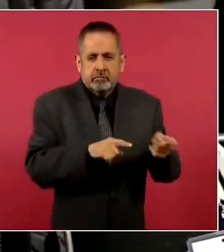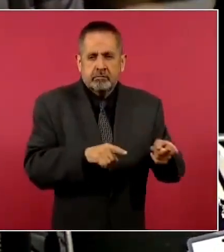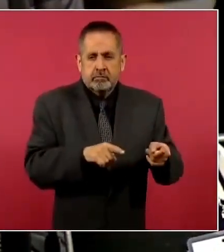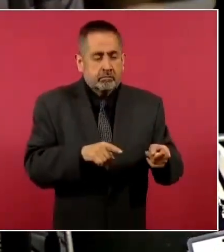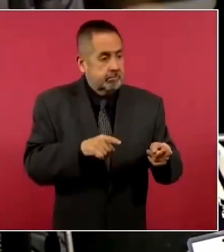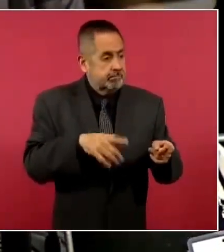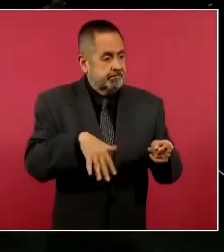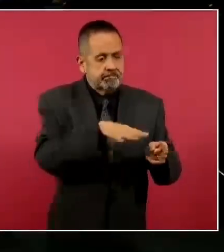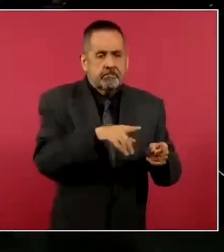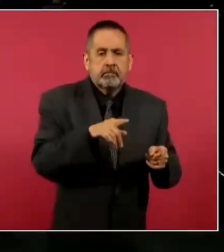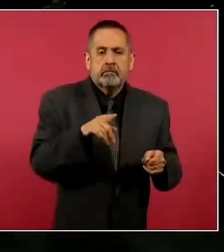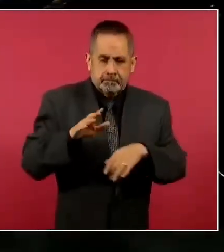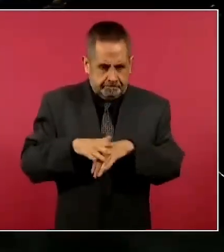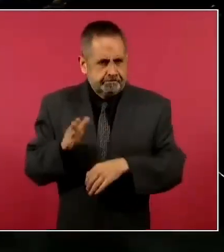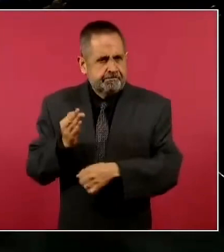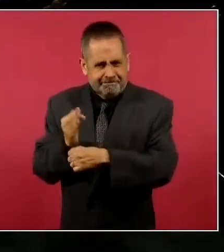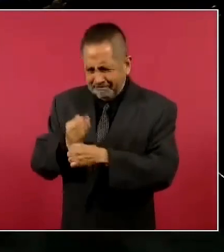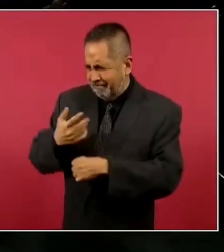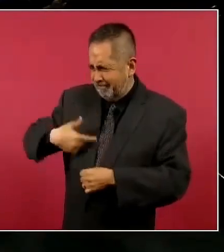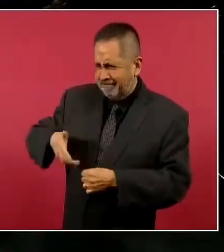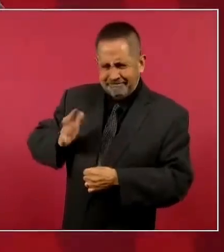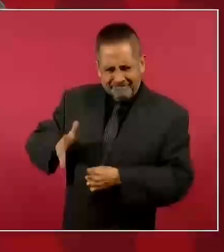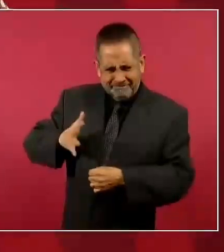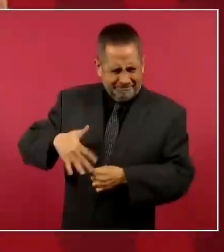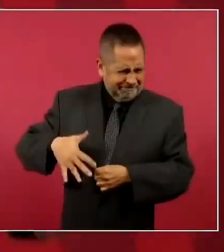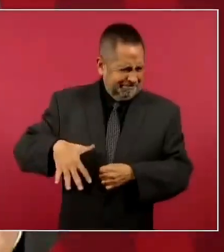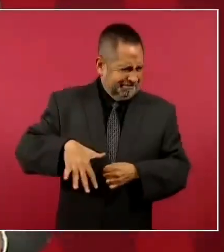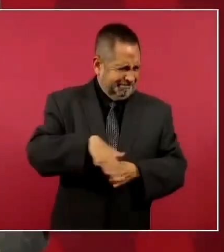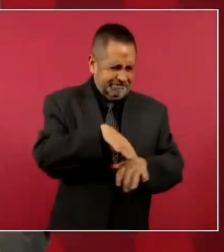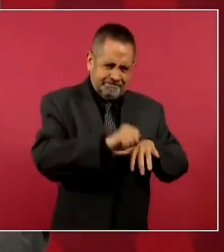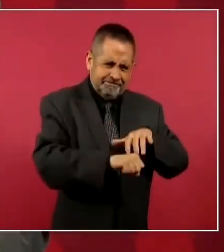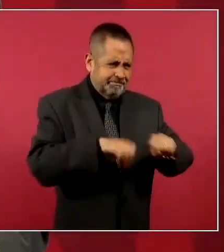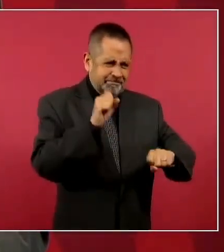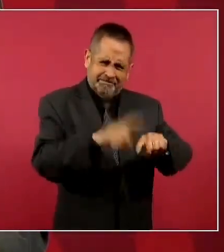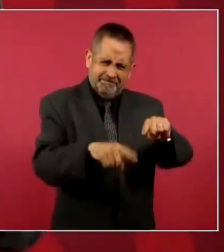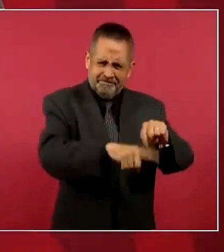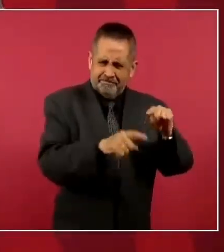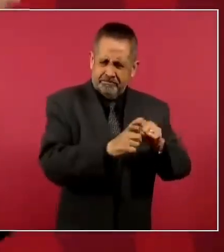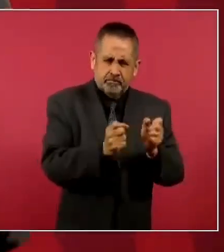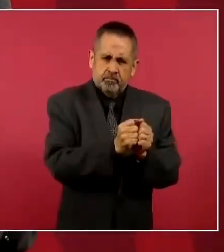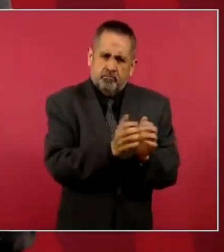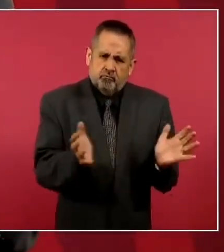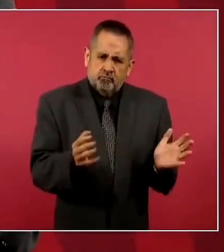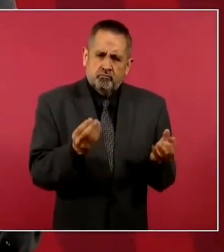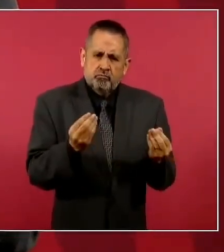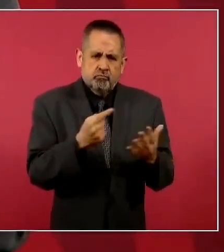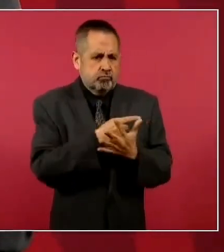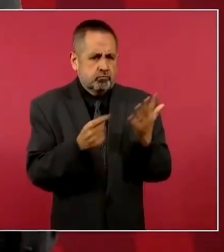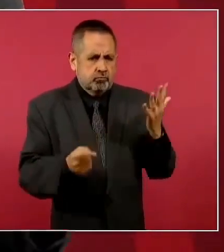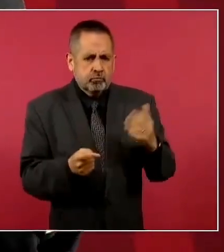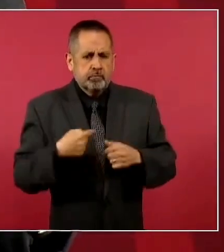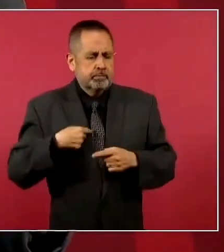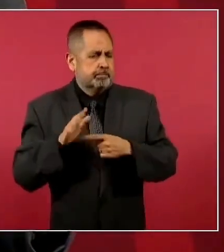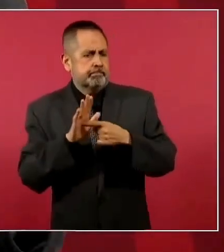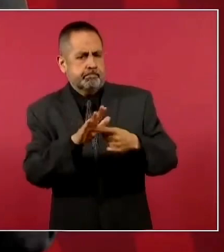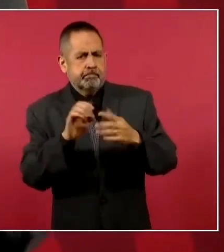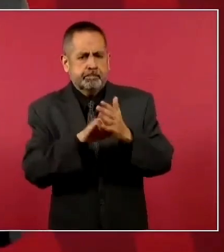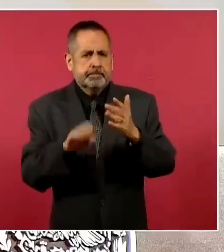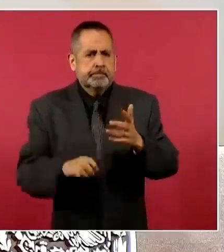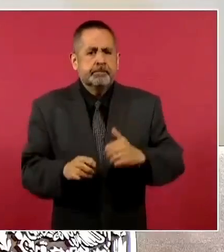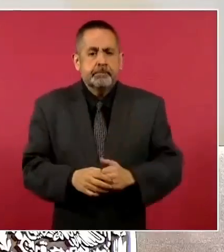porque se está actuando en general, es lo que les ponía de ejemplo.